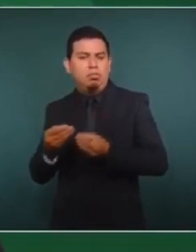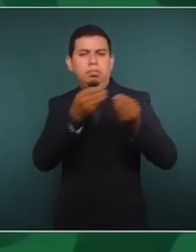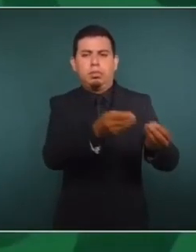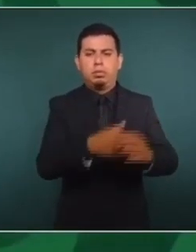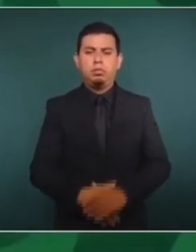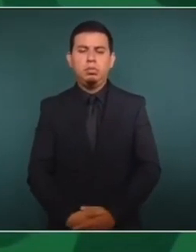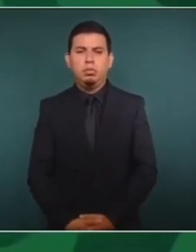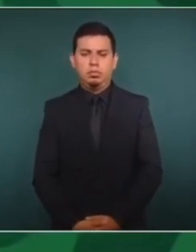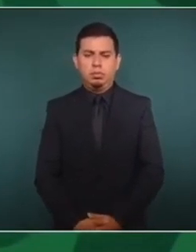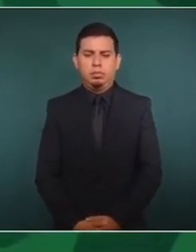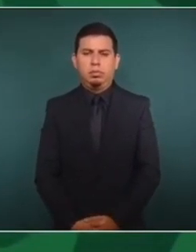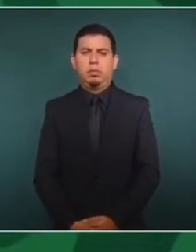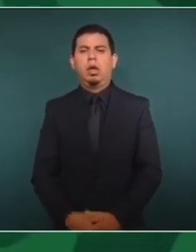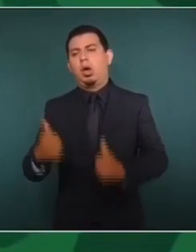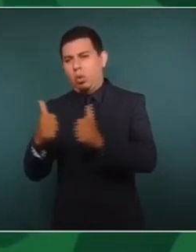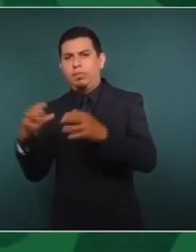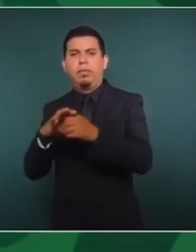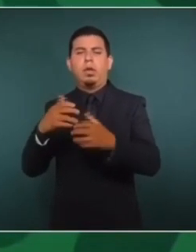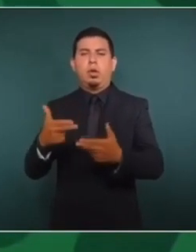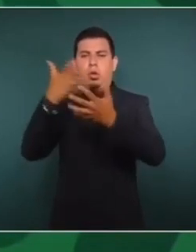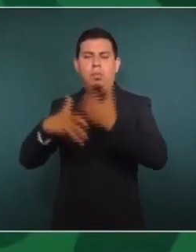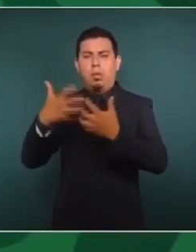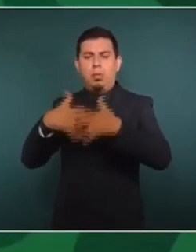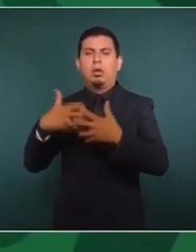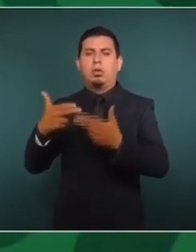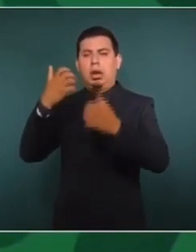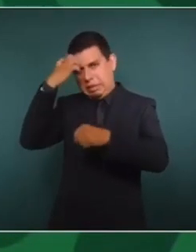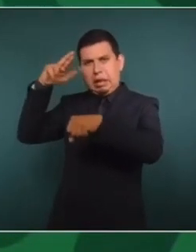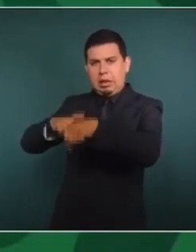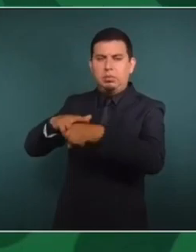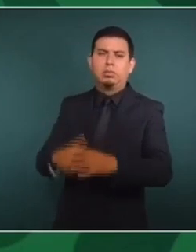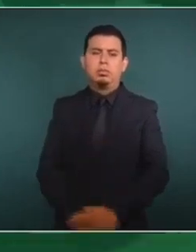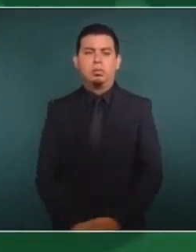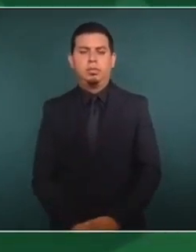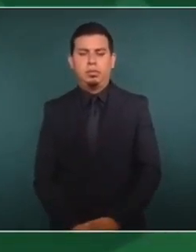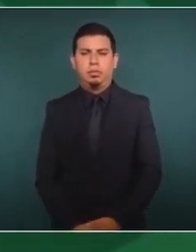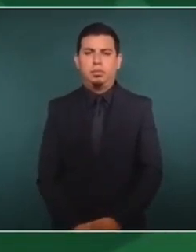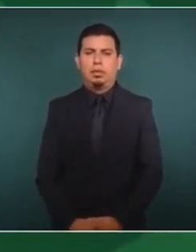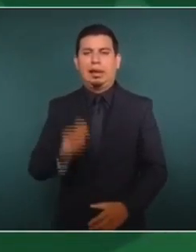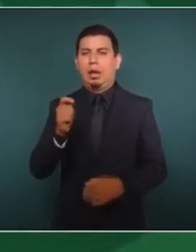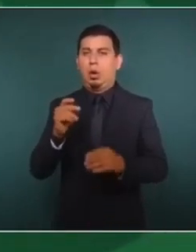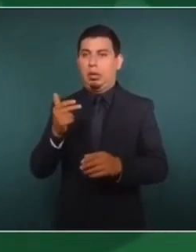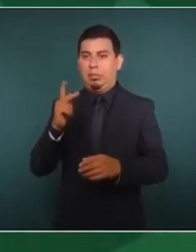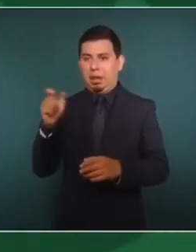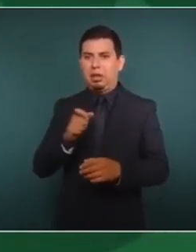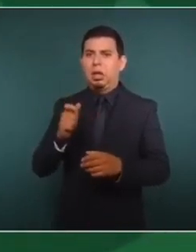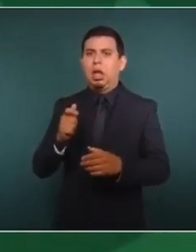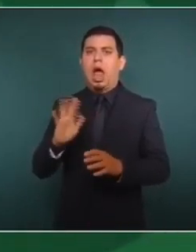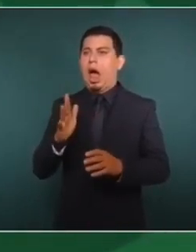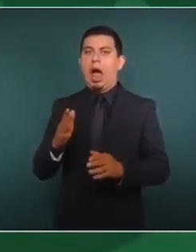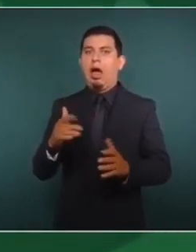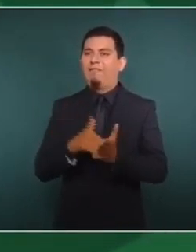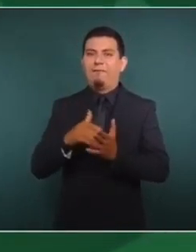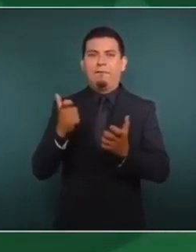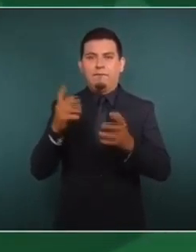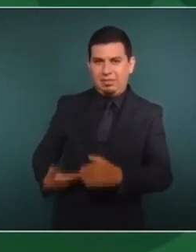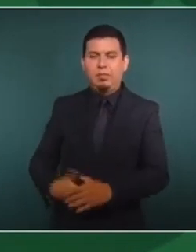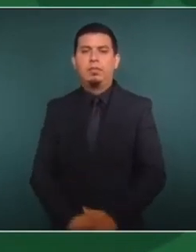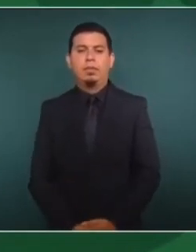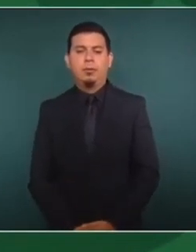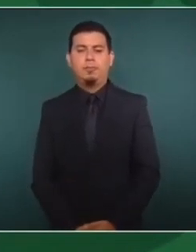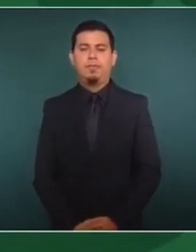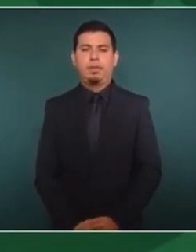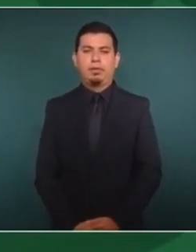Banco de Comercio Exterior. Es decir, fue un negocio que se hace al amparo del poder público.